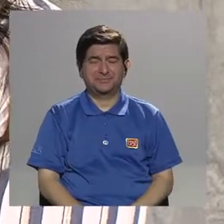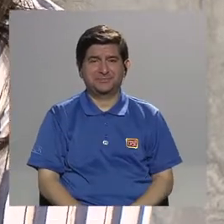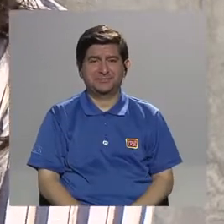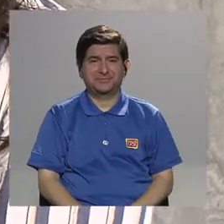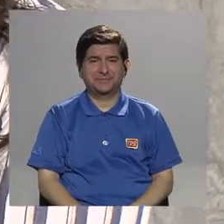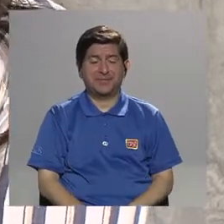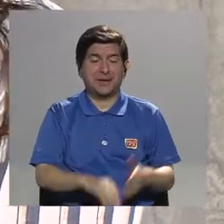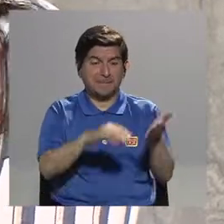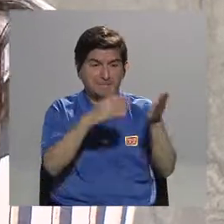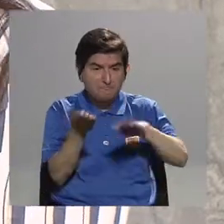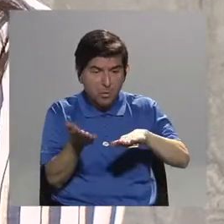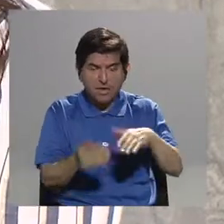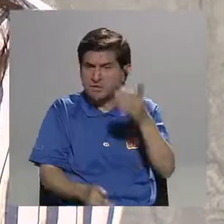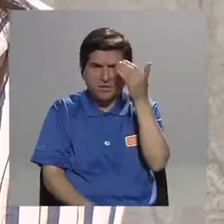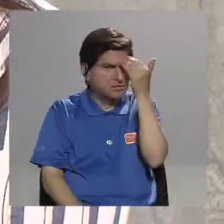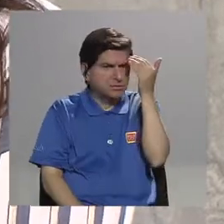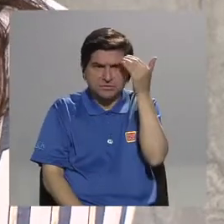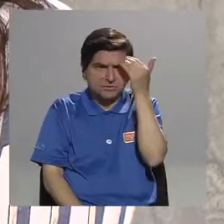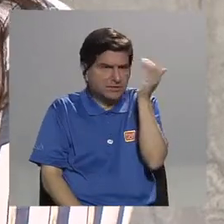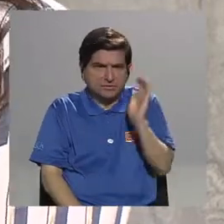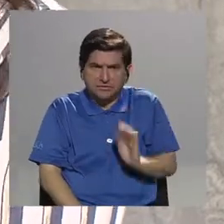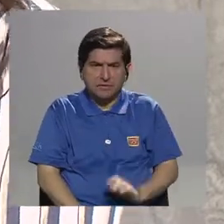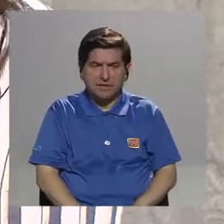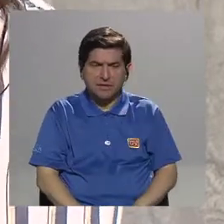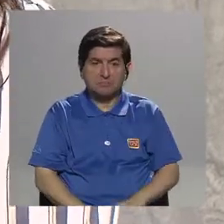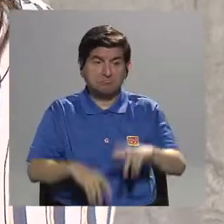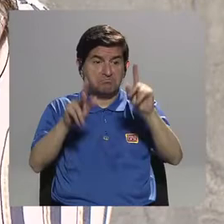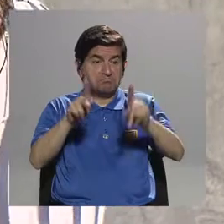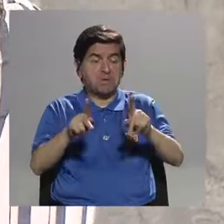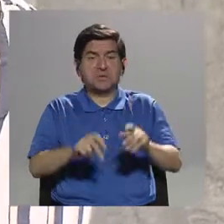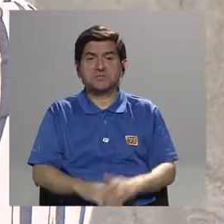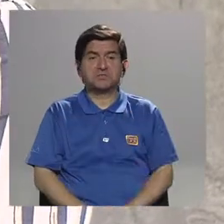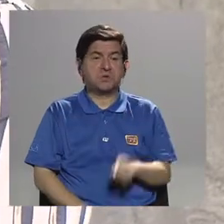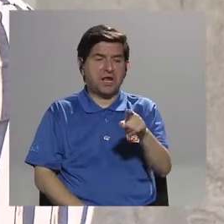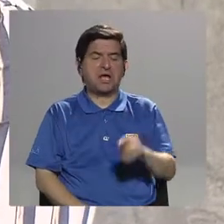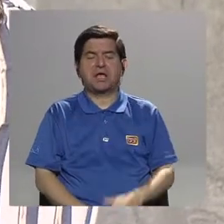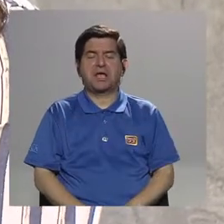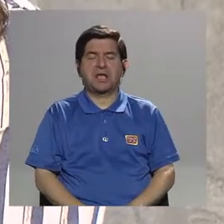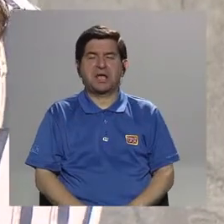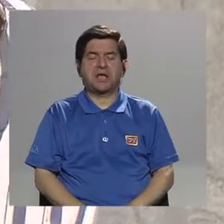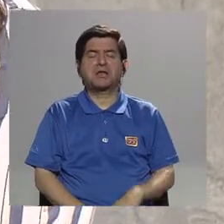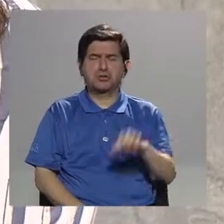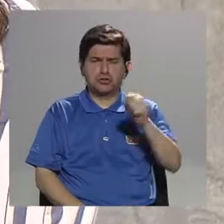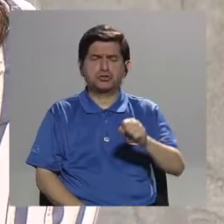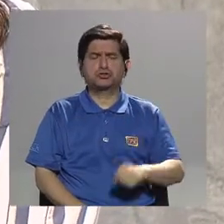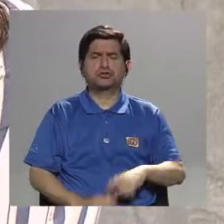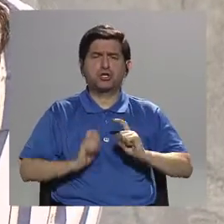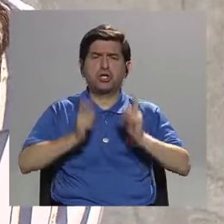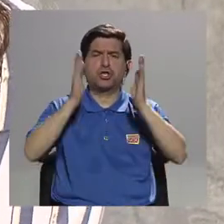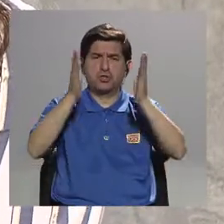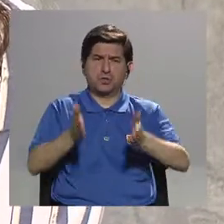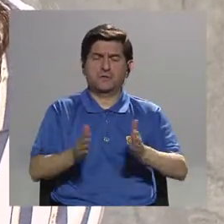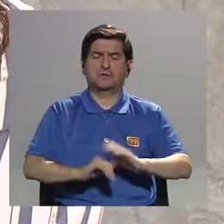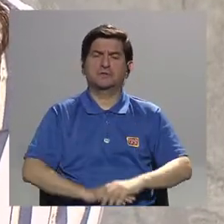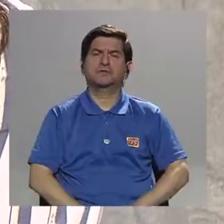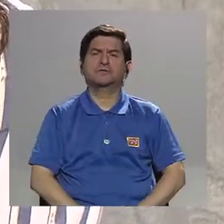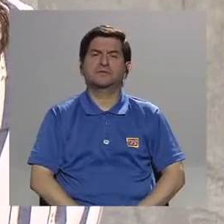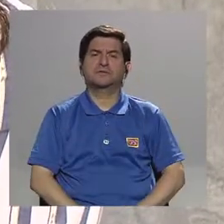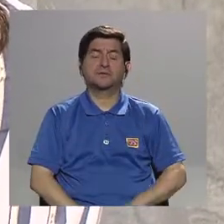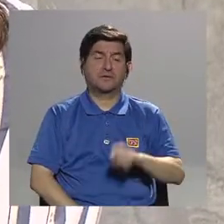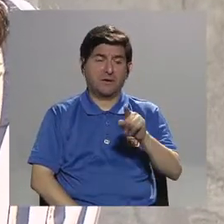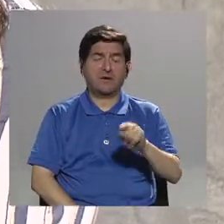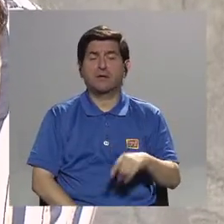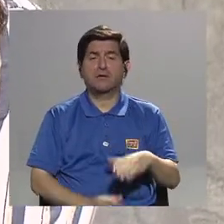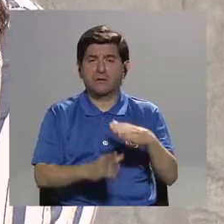la muerte es desconocida, por ejemplo, es un paciente que había sido donante, ¿ok? Y entonces él